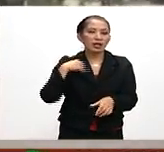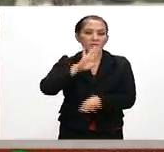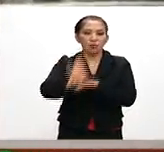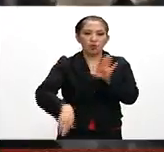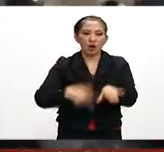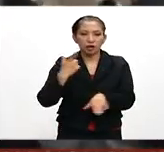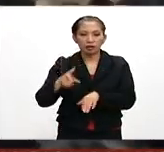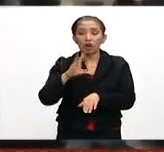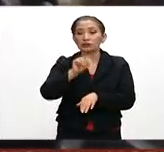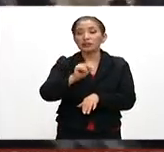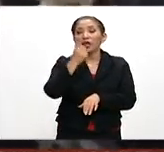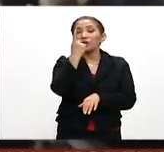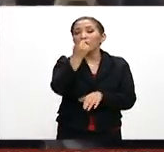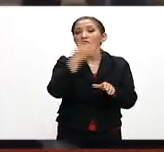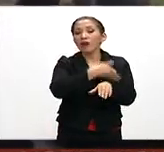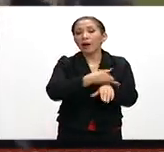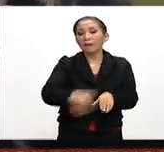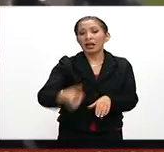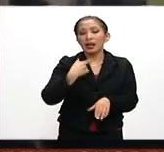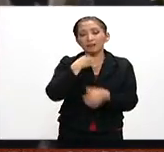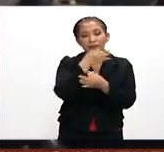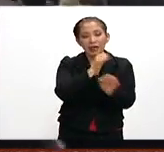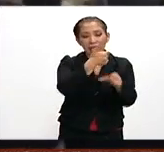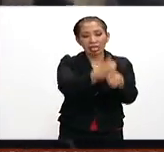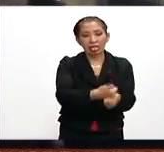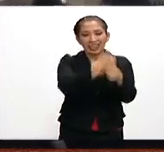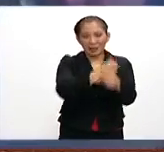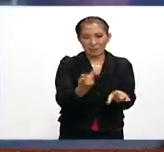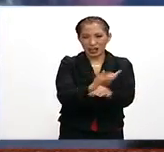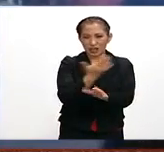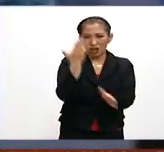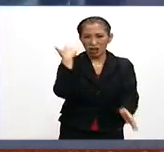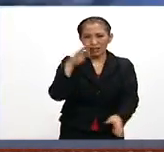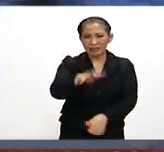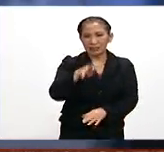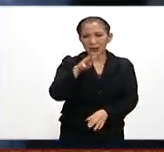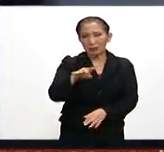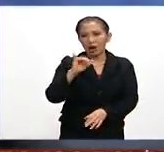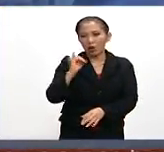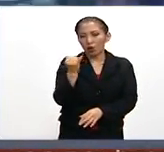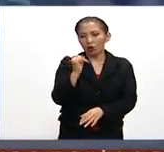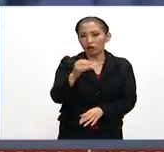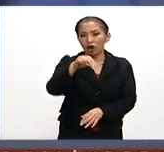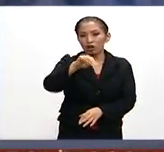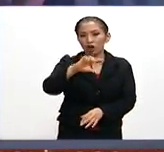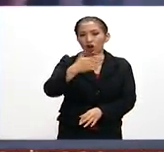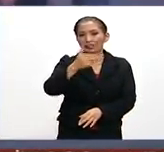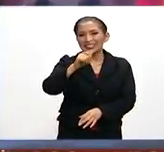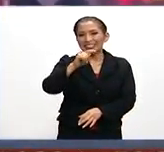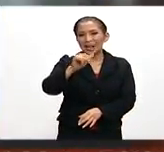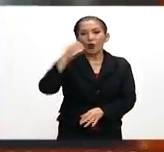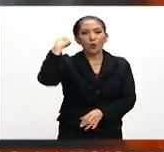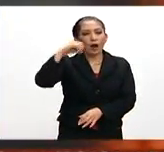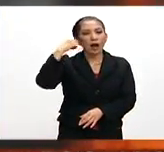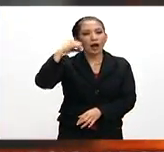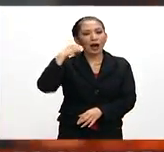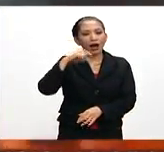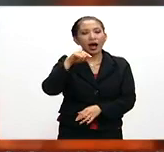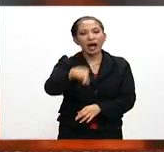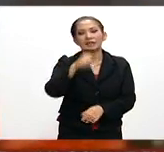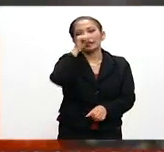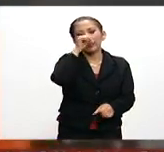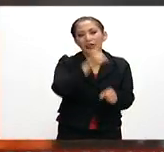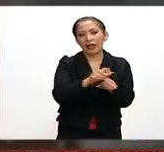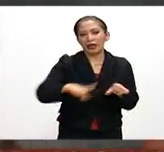correspondientes a 81 familias que fueron declaradas víctimas de los sucesos del pasado 19 de junio en Ochislán, Oaxaca. Esta comisión forma parte de la